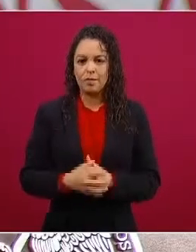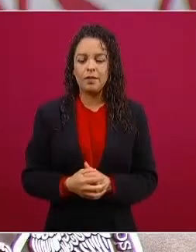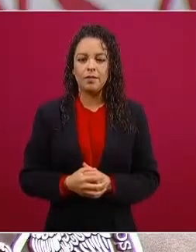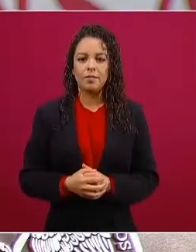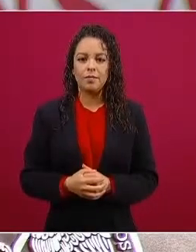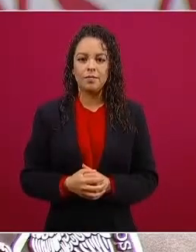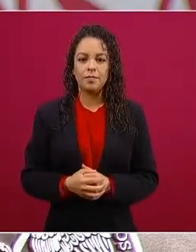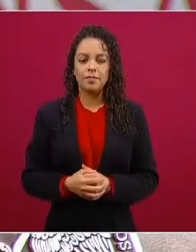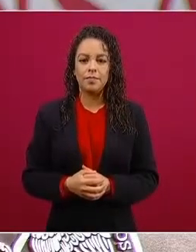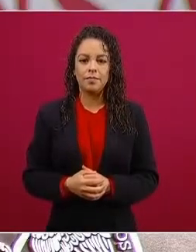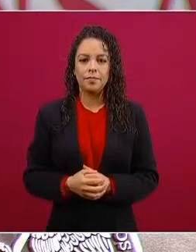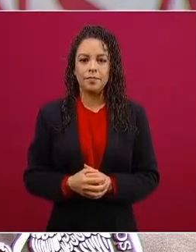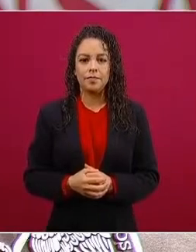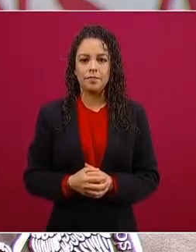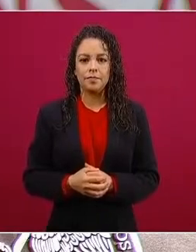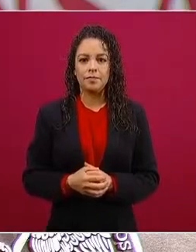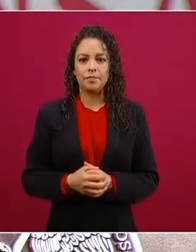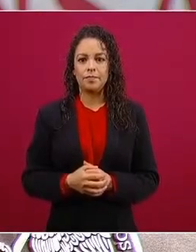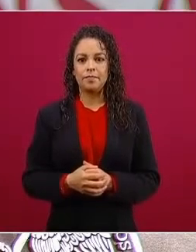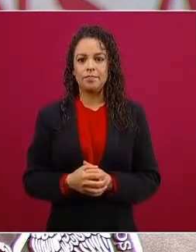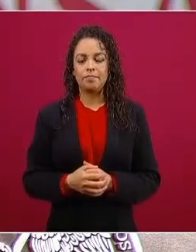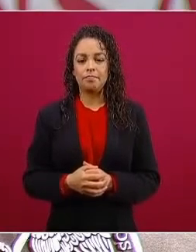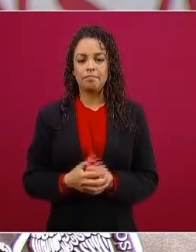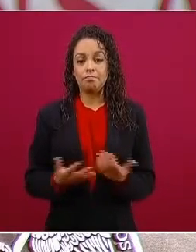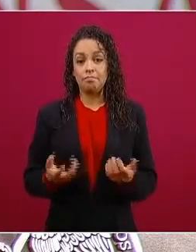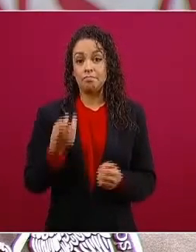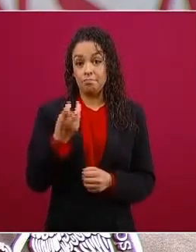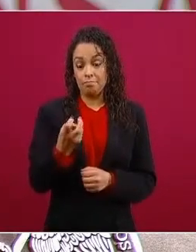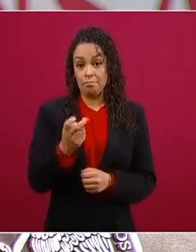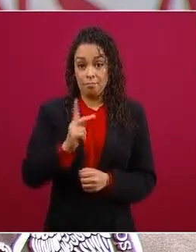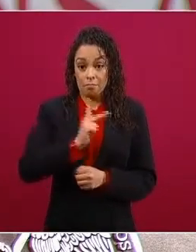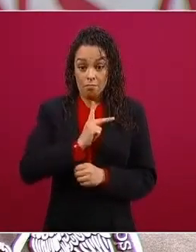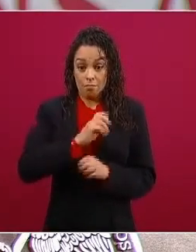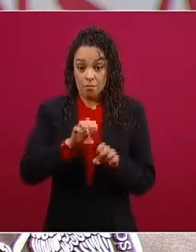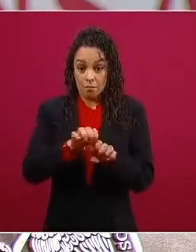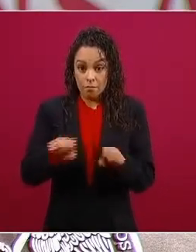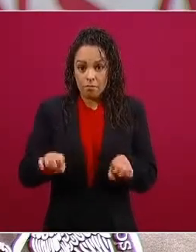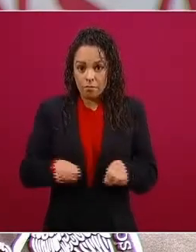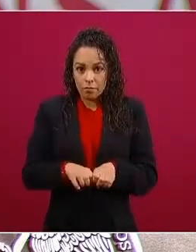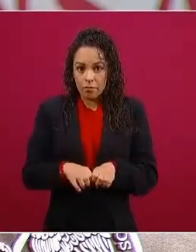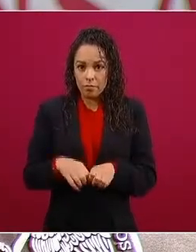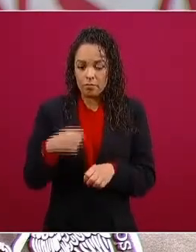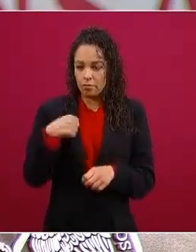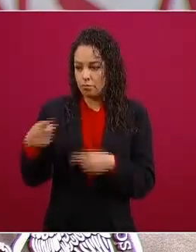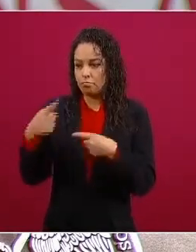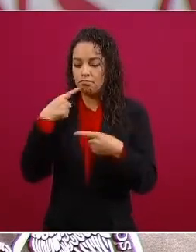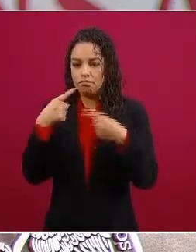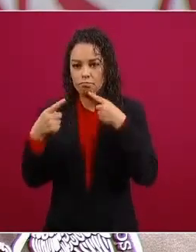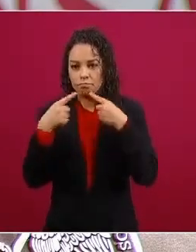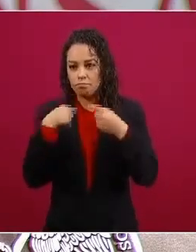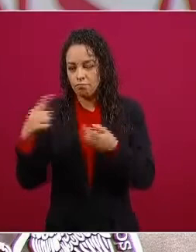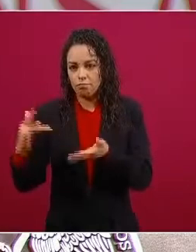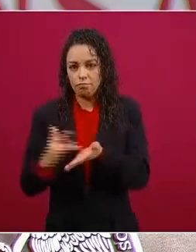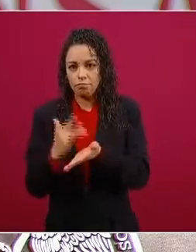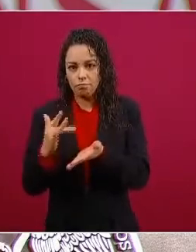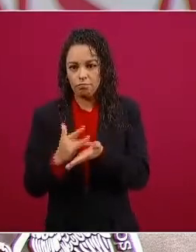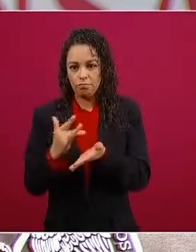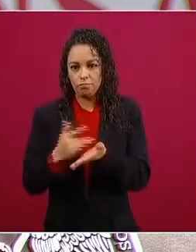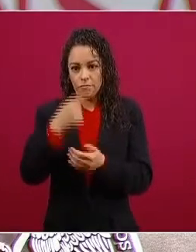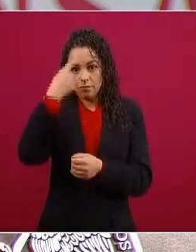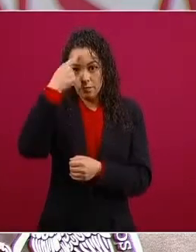y me puse con un equipo que me ayudó a elaborar